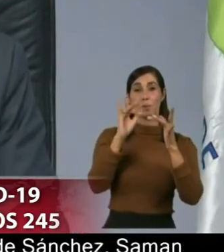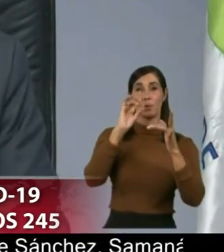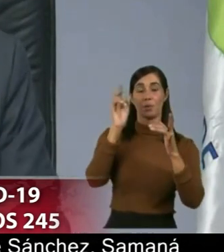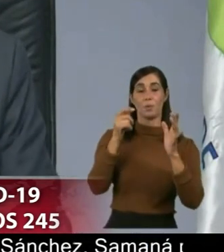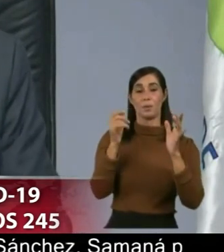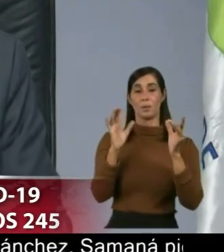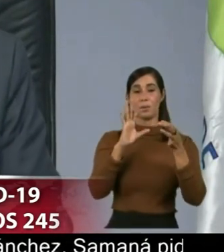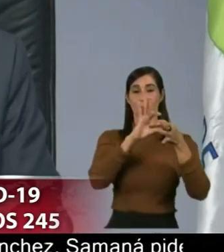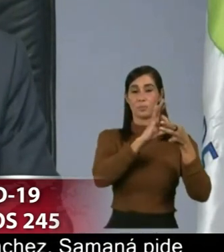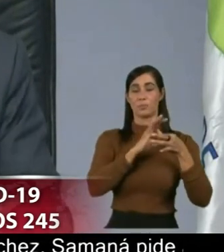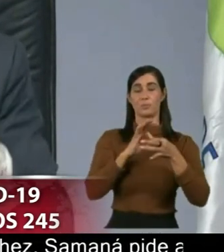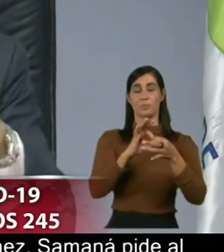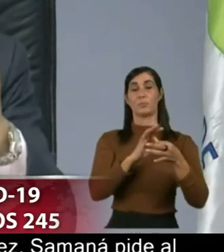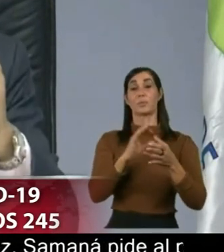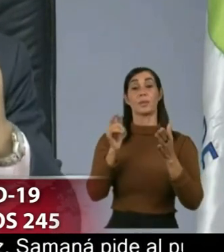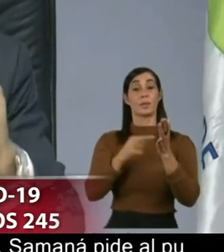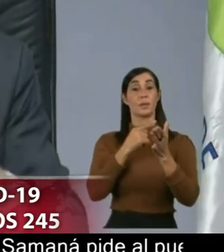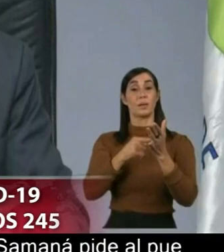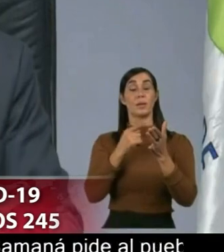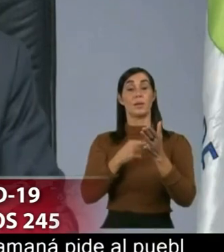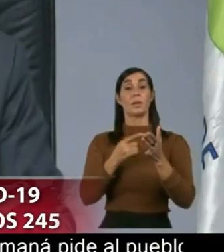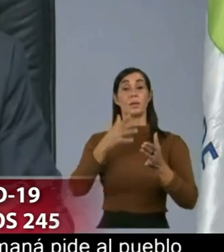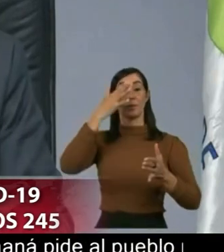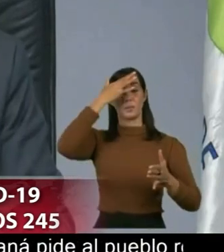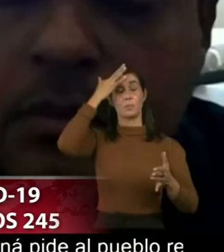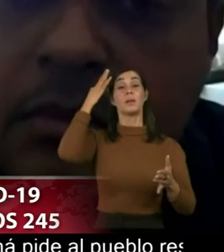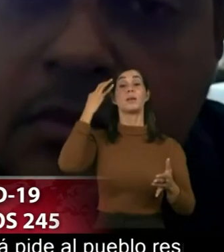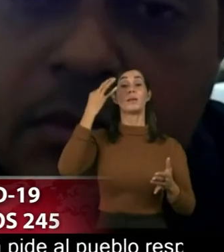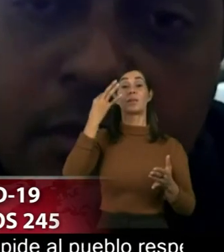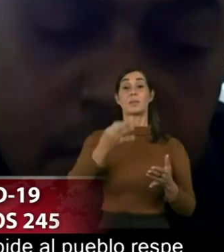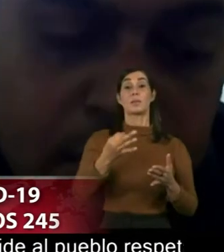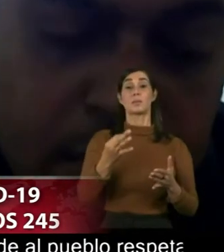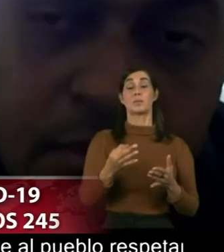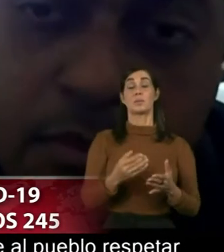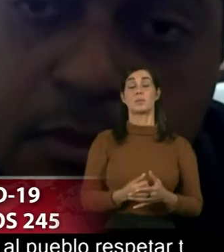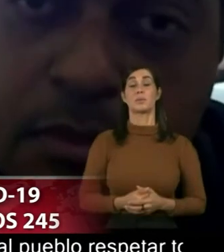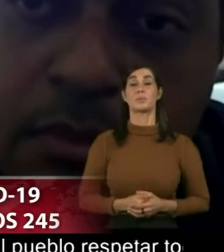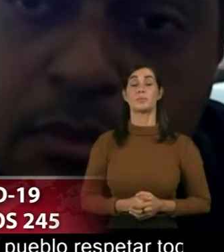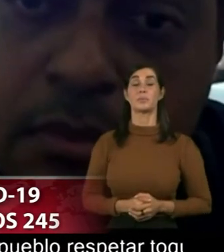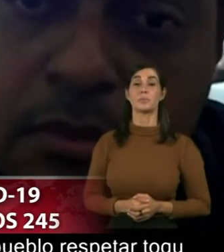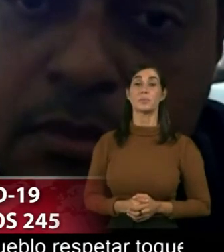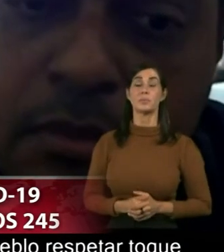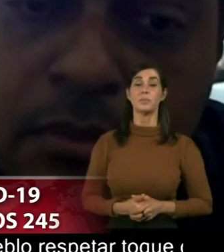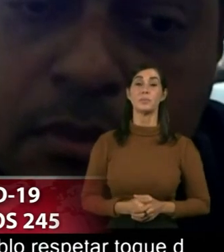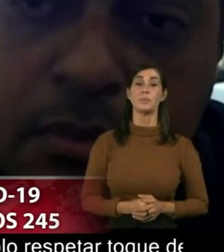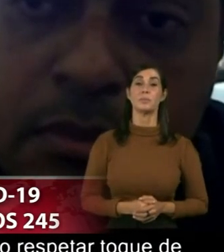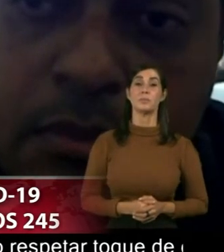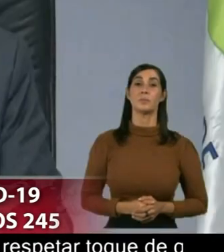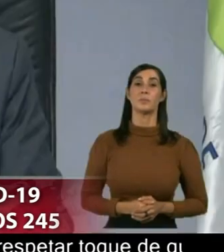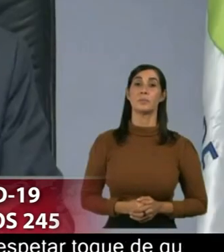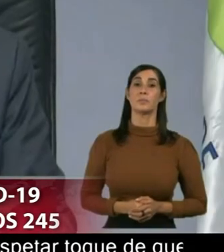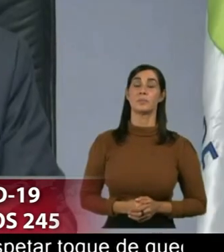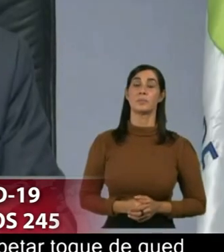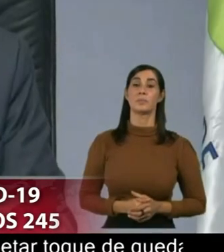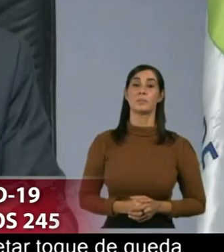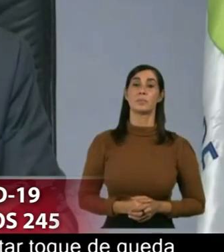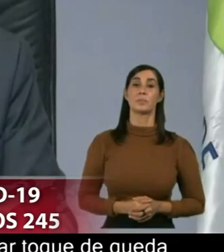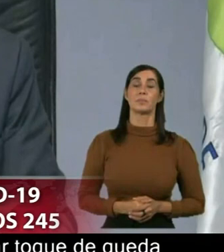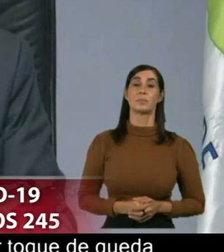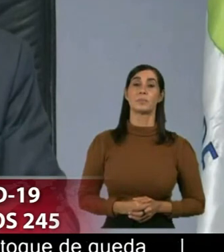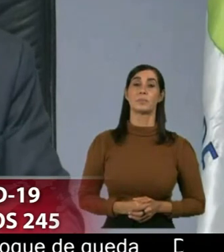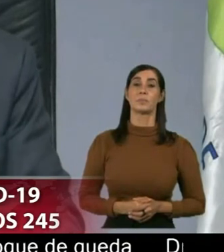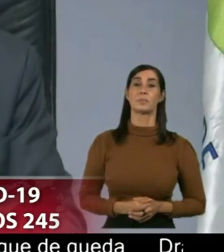implican la toma de decisiones que no necesariamente son autorizadas y